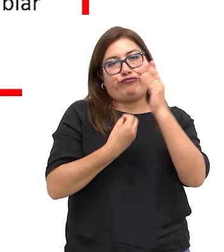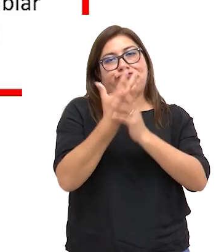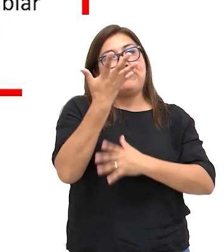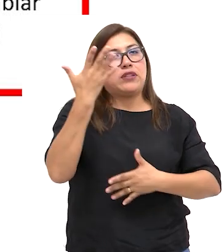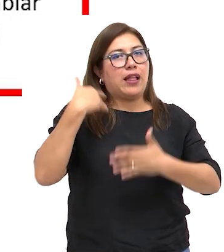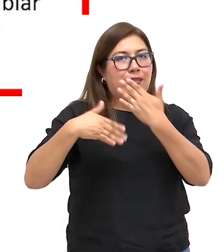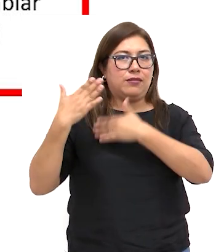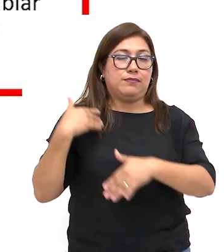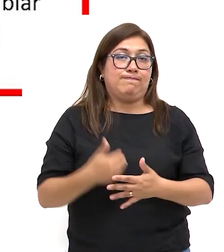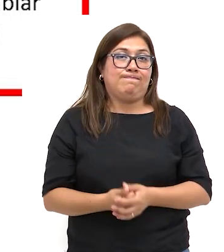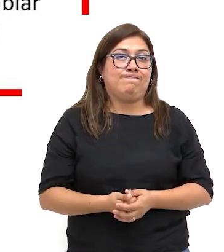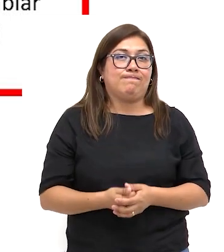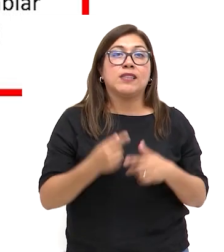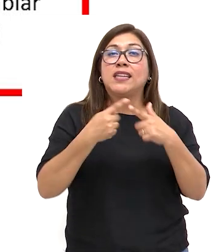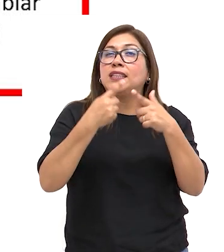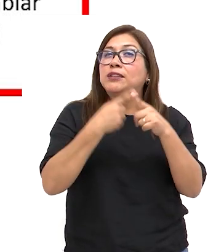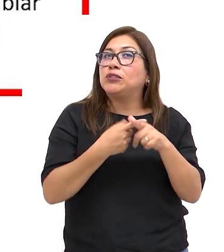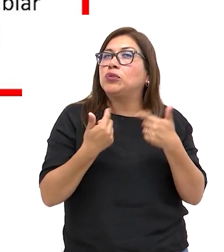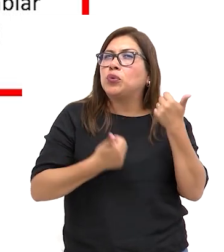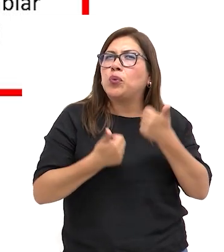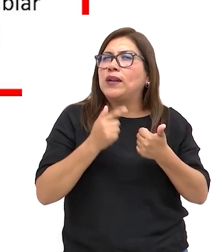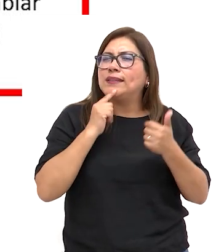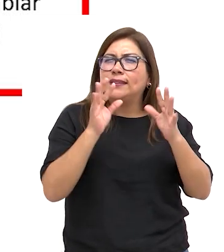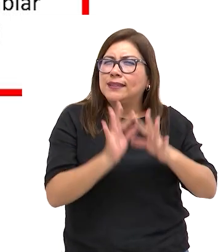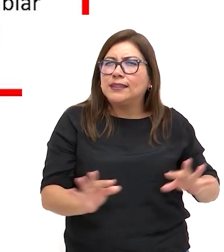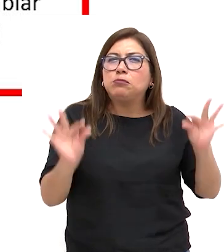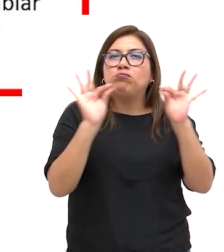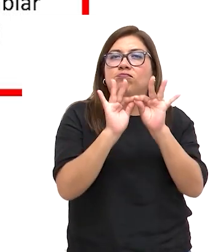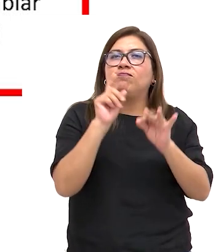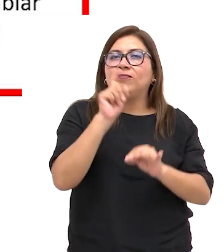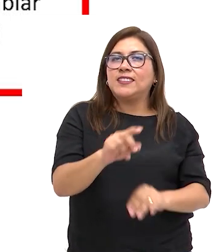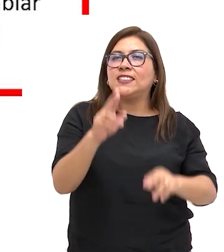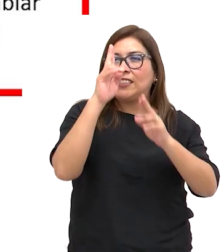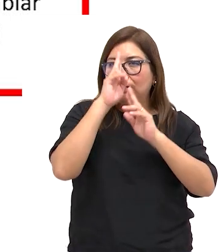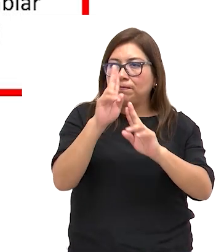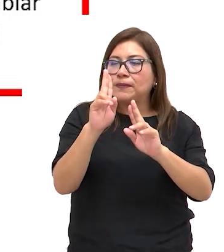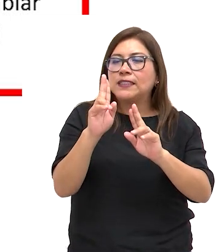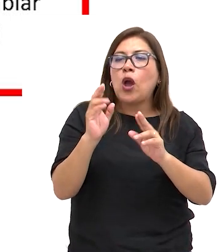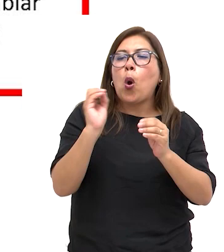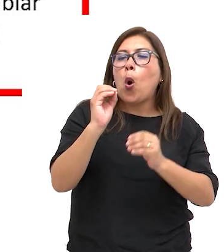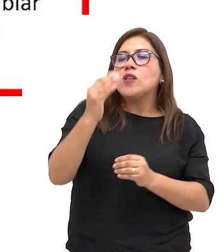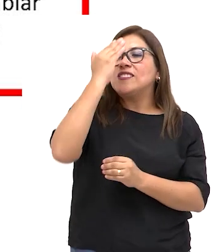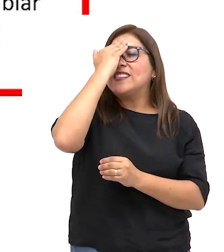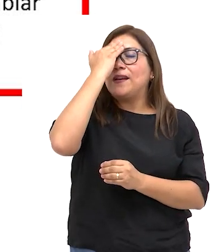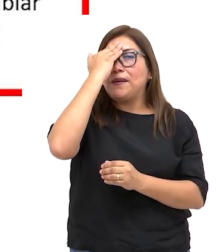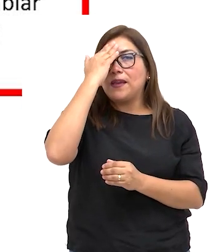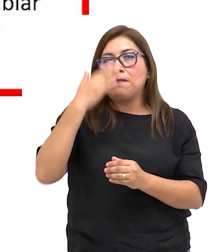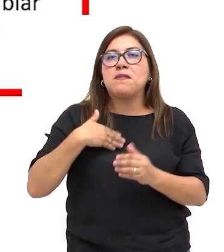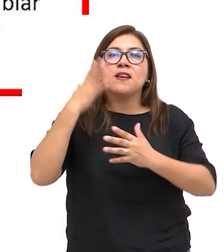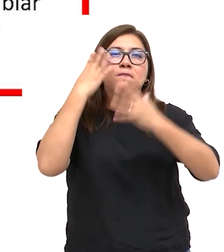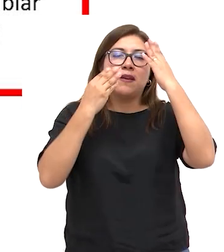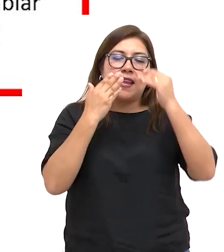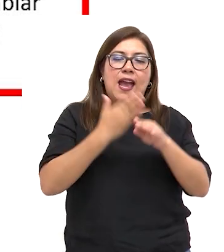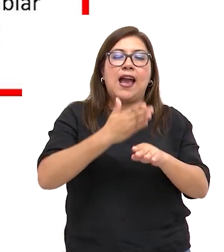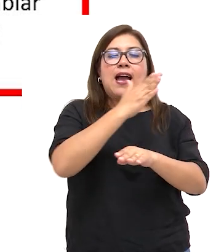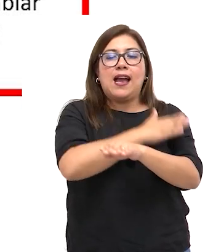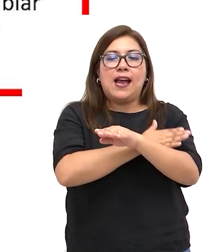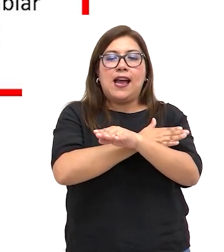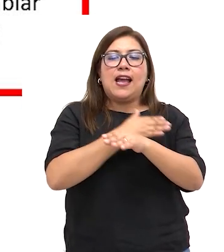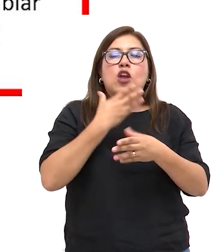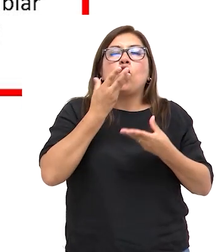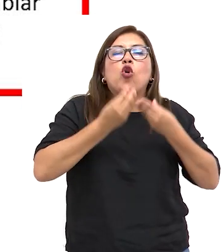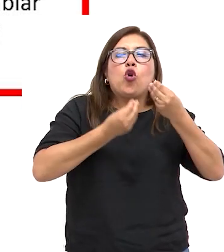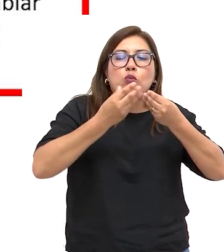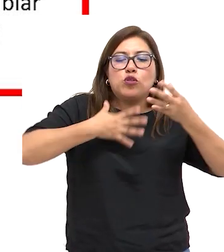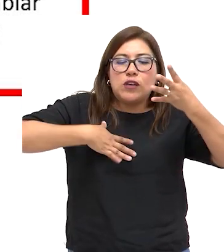Entonces, resulta fundamental reconocer nuestra experiencia previa y nuestros